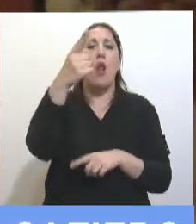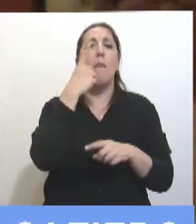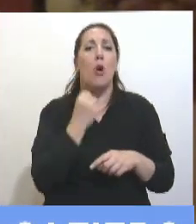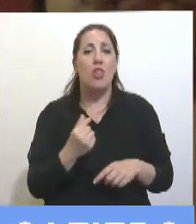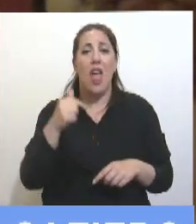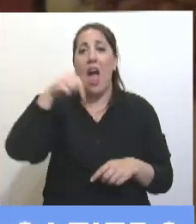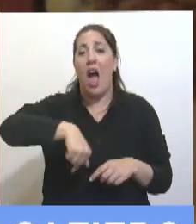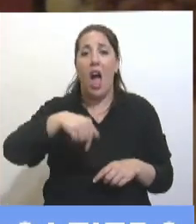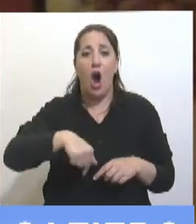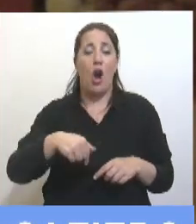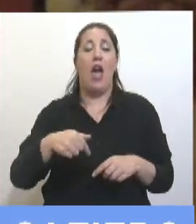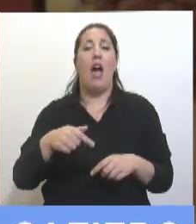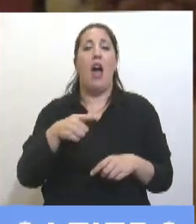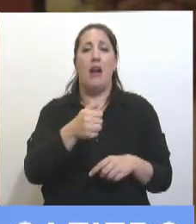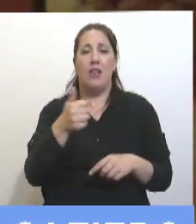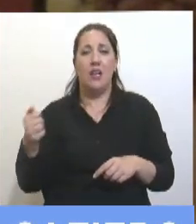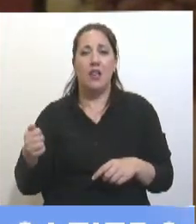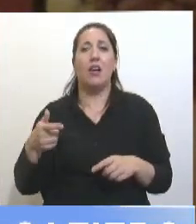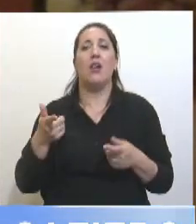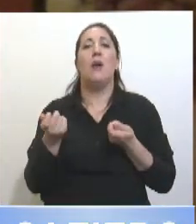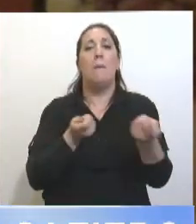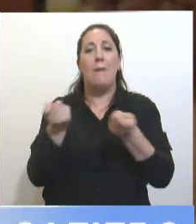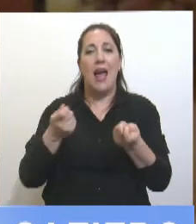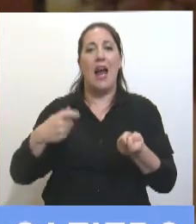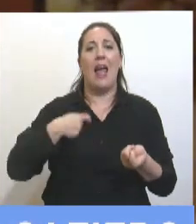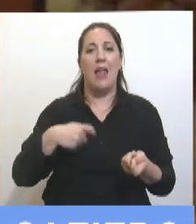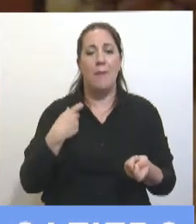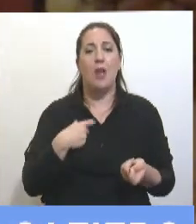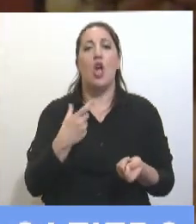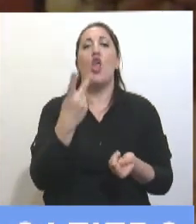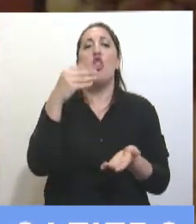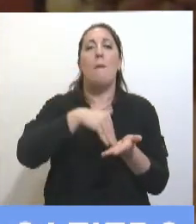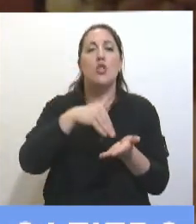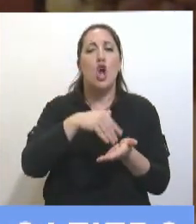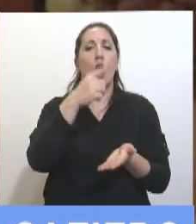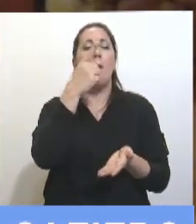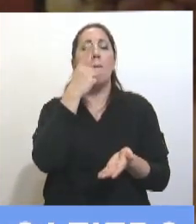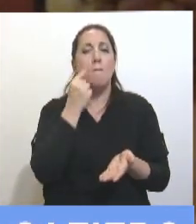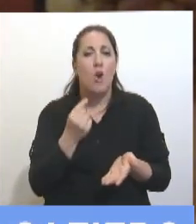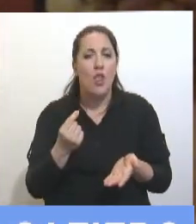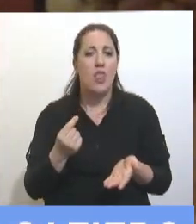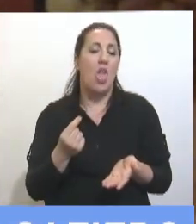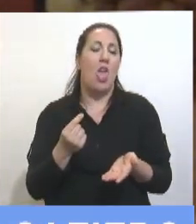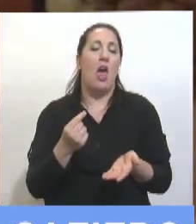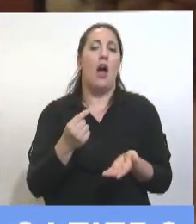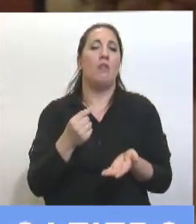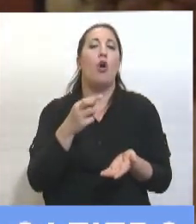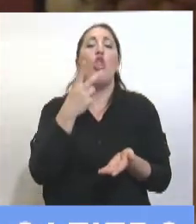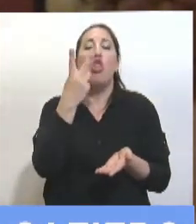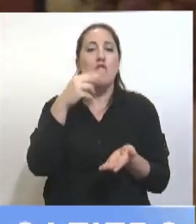manejada por los gremios, perdiendo dos millones de dólares por día, por decir una cifra baja,